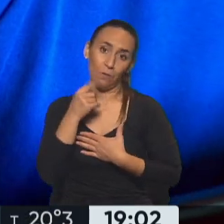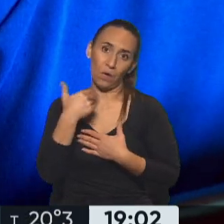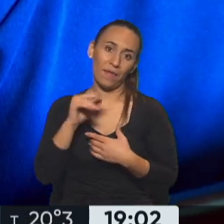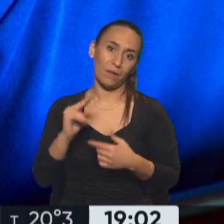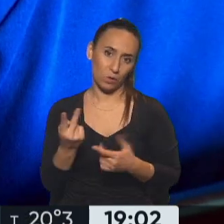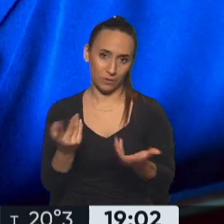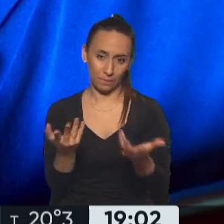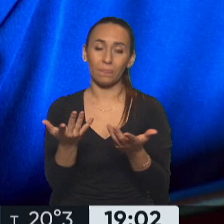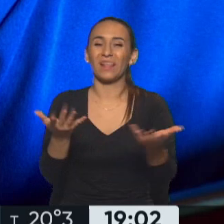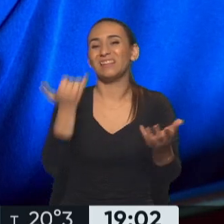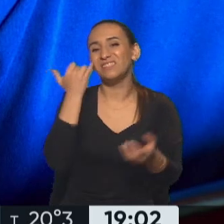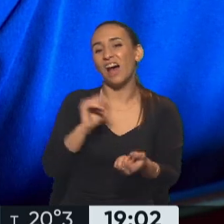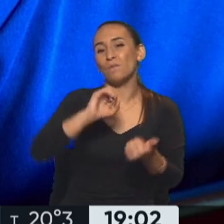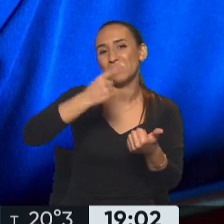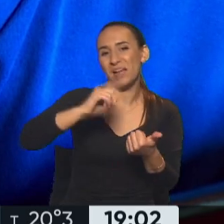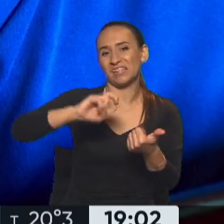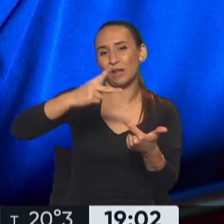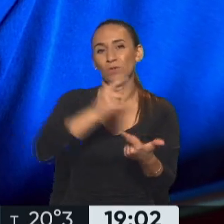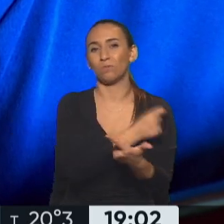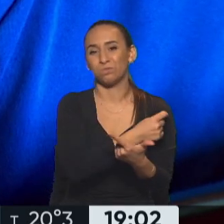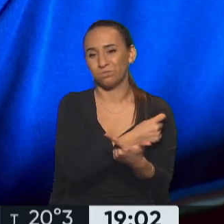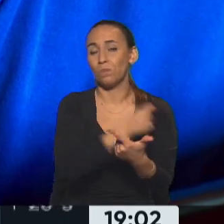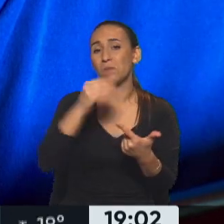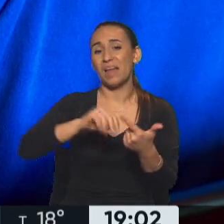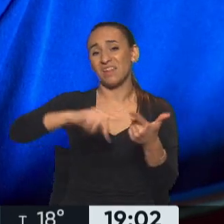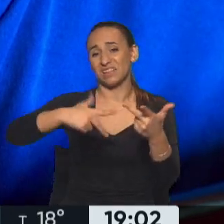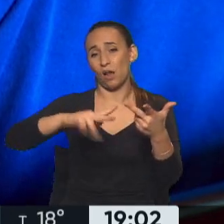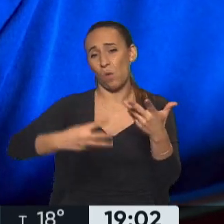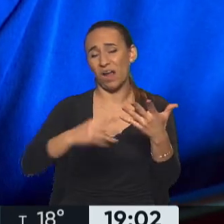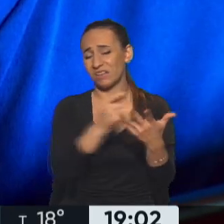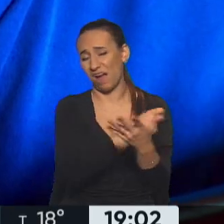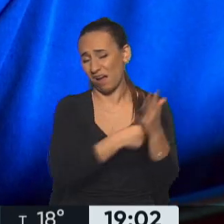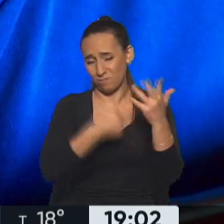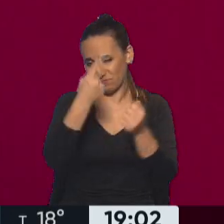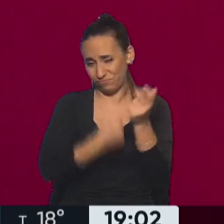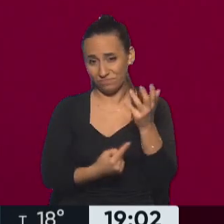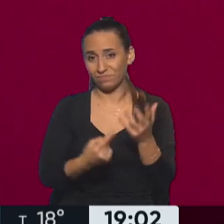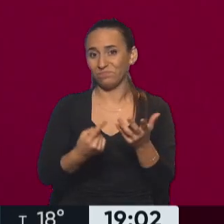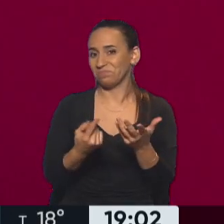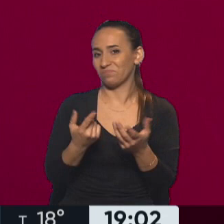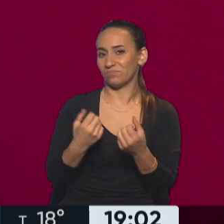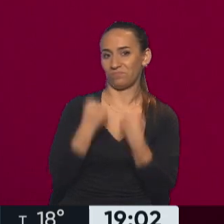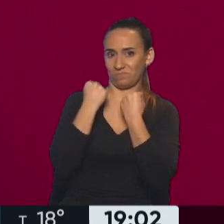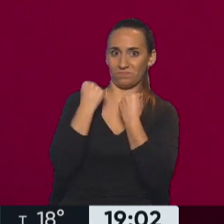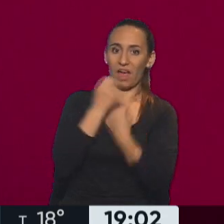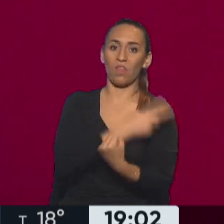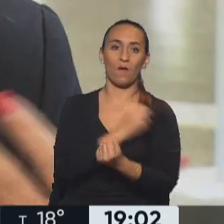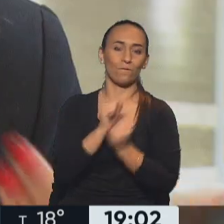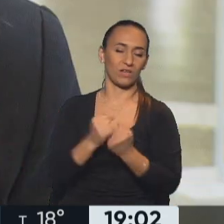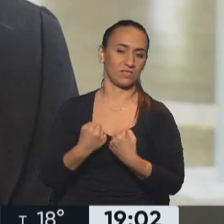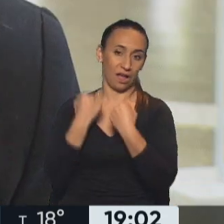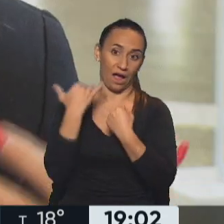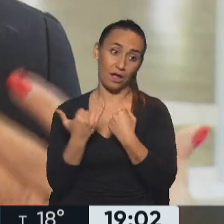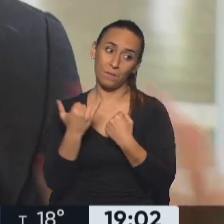con primera, segunda dosis y dosis de refuerzo es bastante alta, pero todavía hay un porcentaje de la población que no está vacunado o que